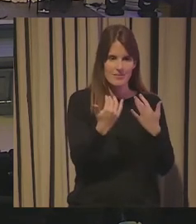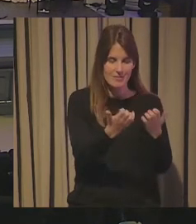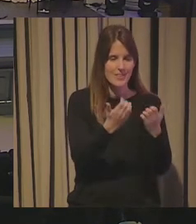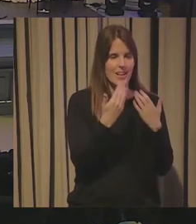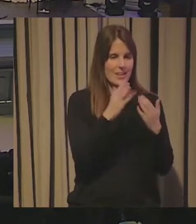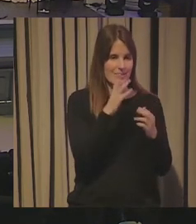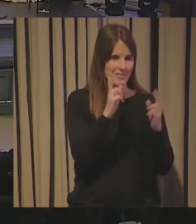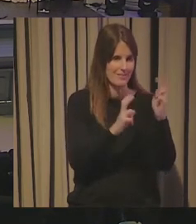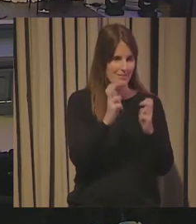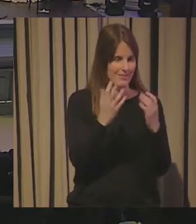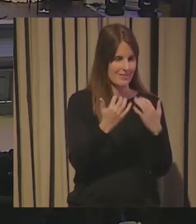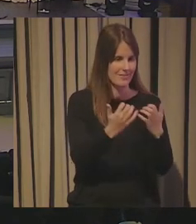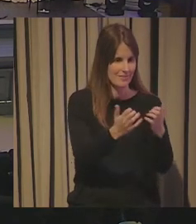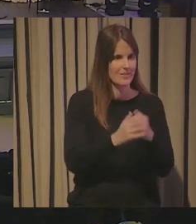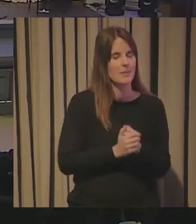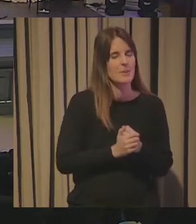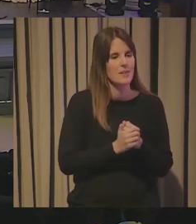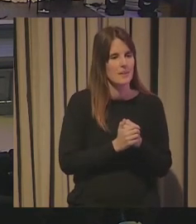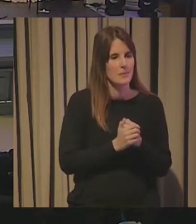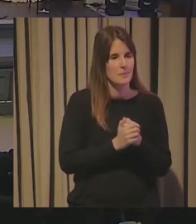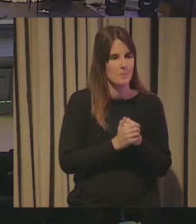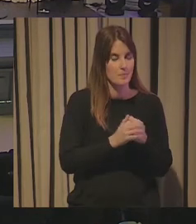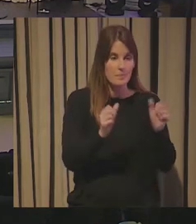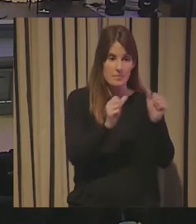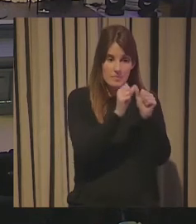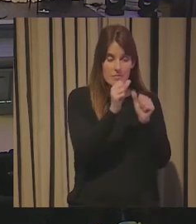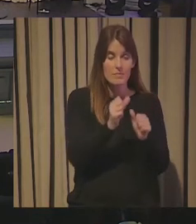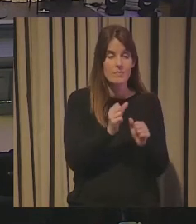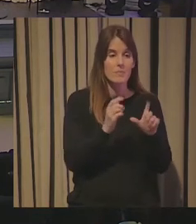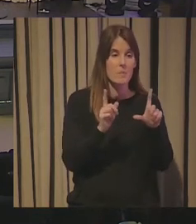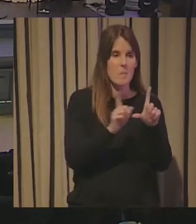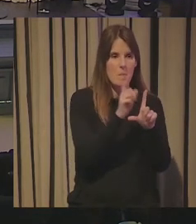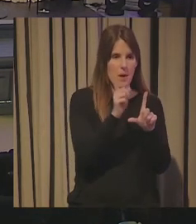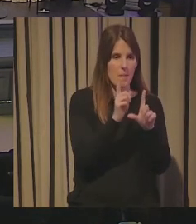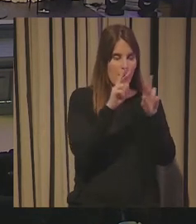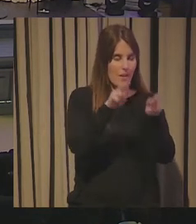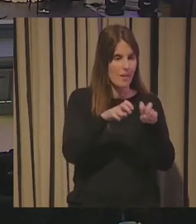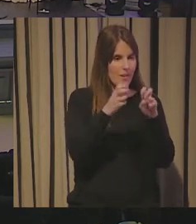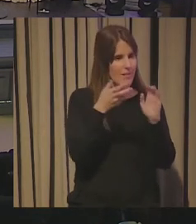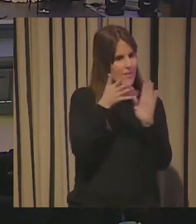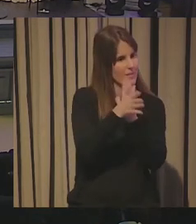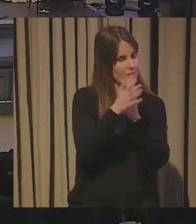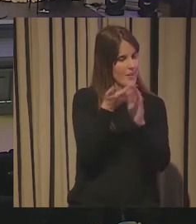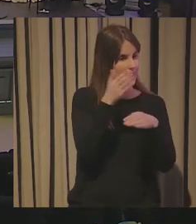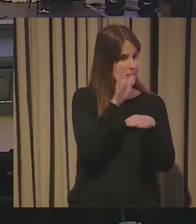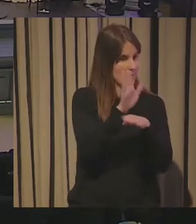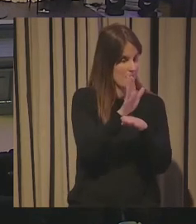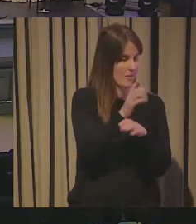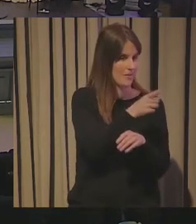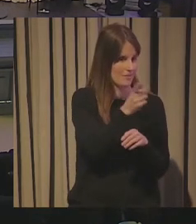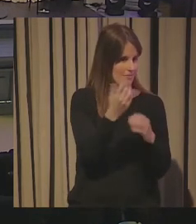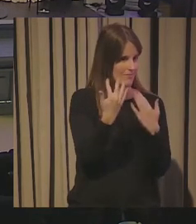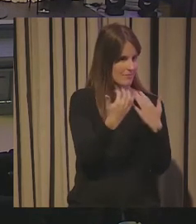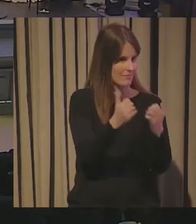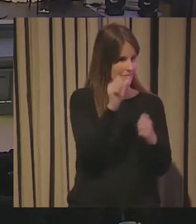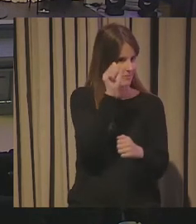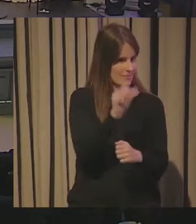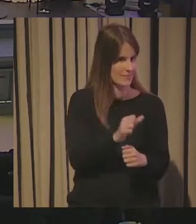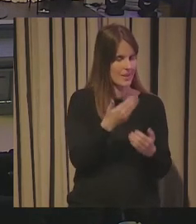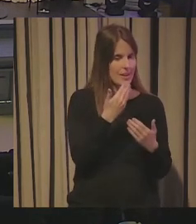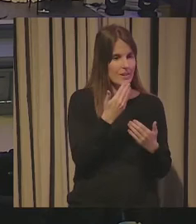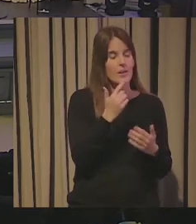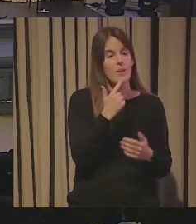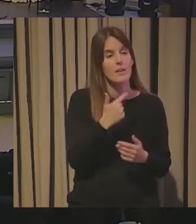Gracias María y gracias a todos ustedes por acudir a esta pequeña presentación de la innovación del mapa de innovación